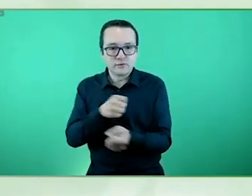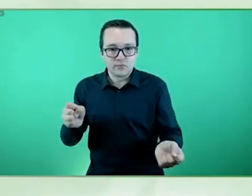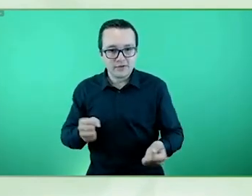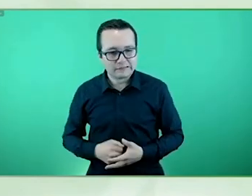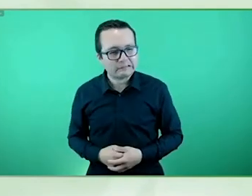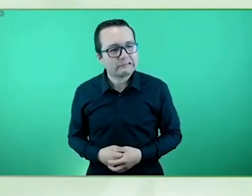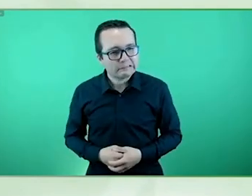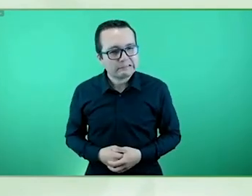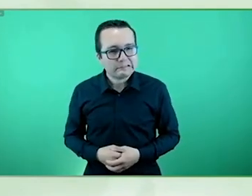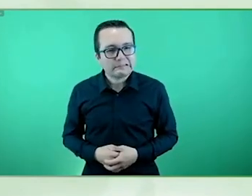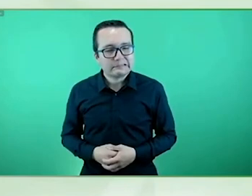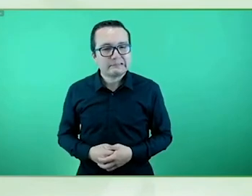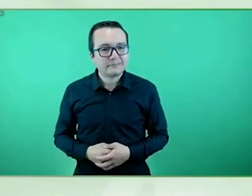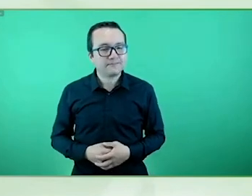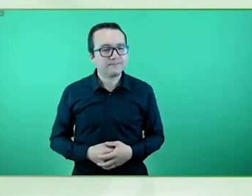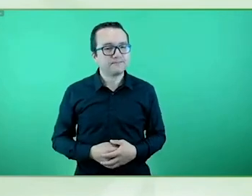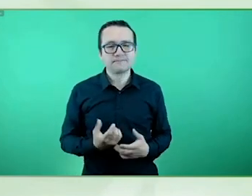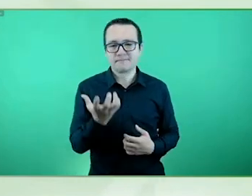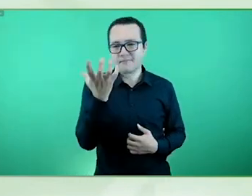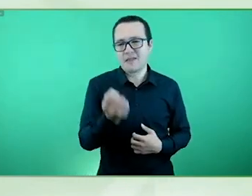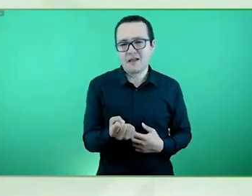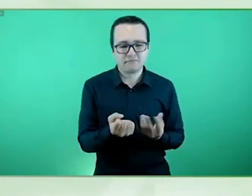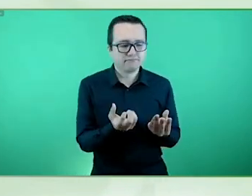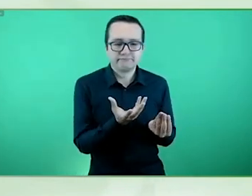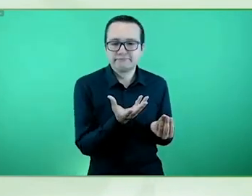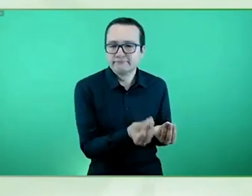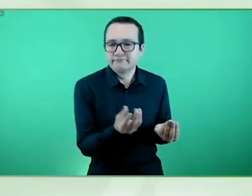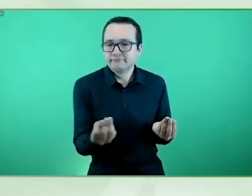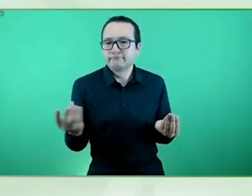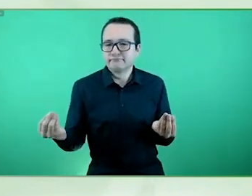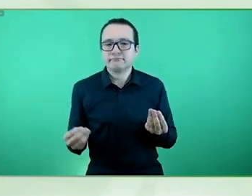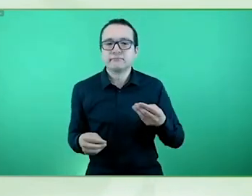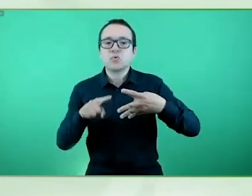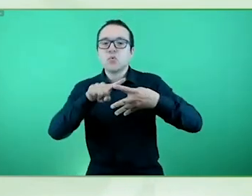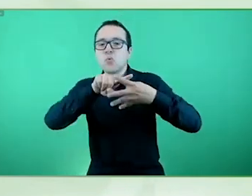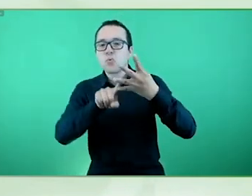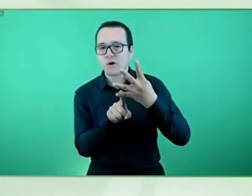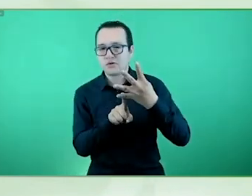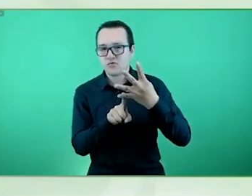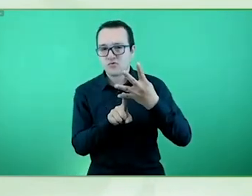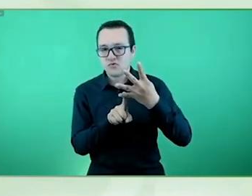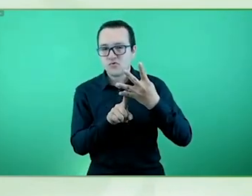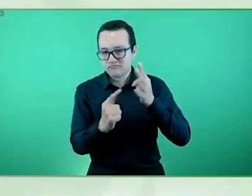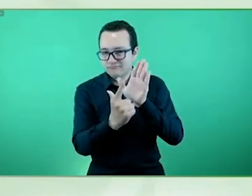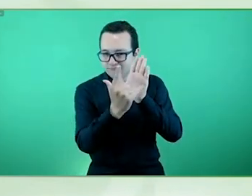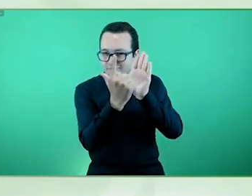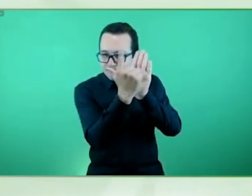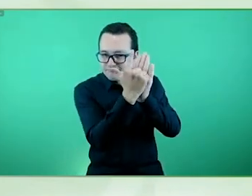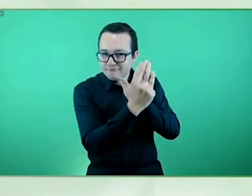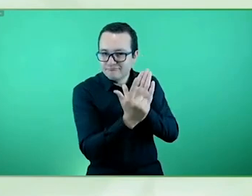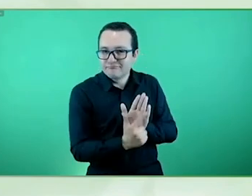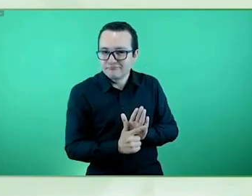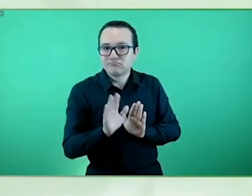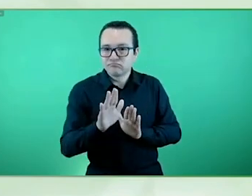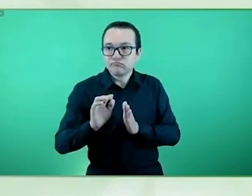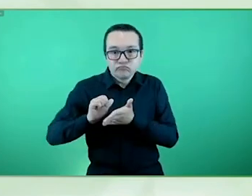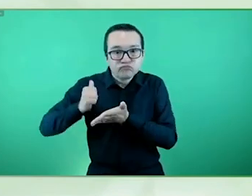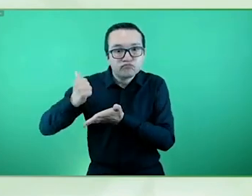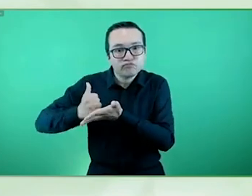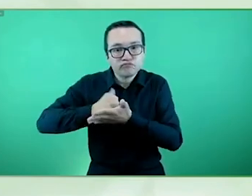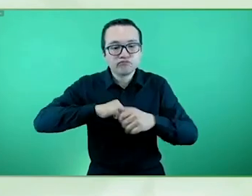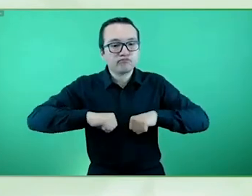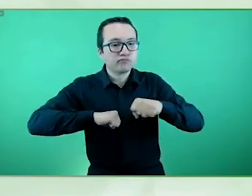de reducción o de legislación de la participación de las personas con